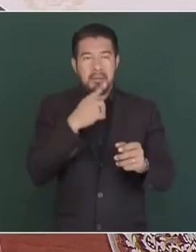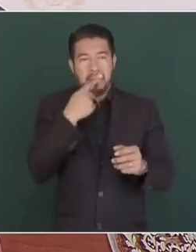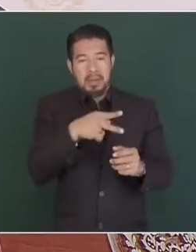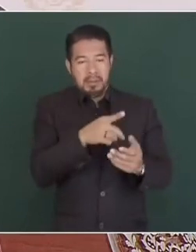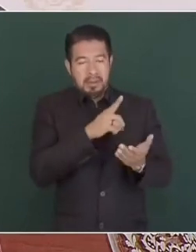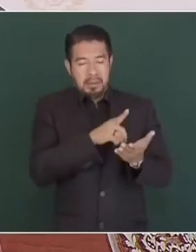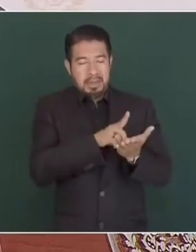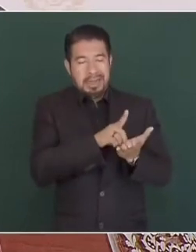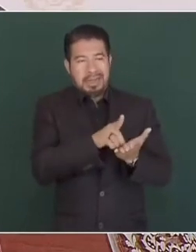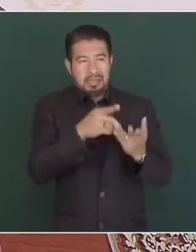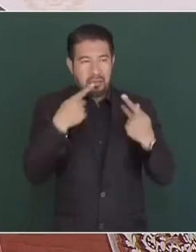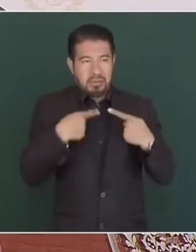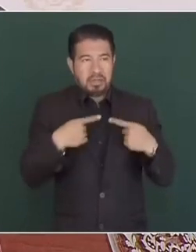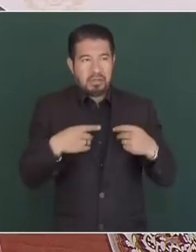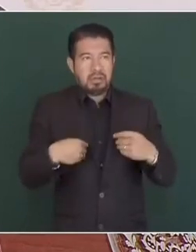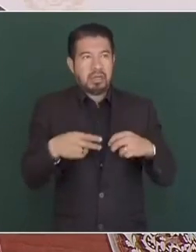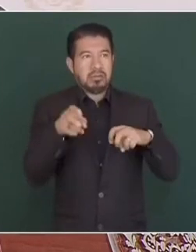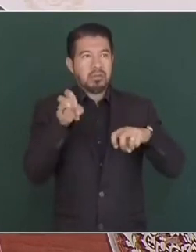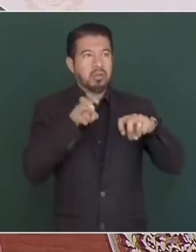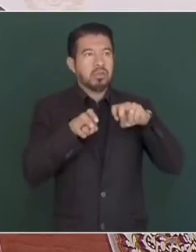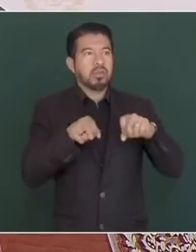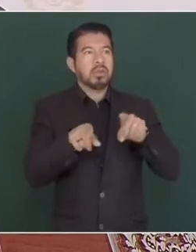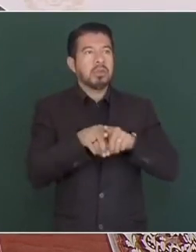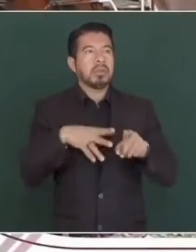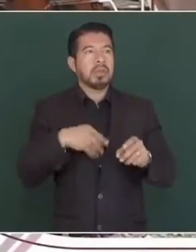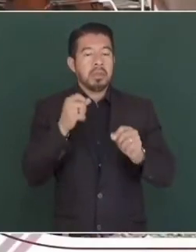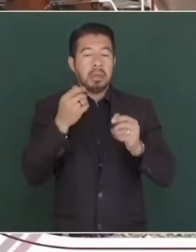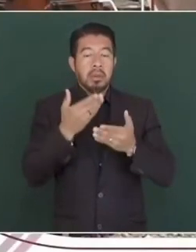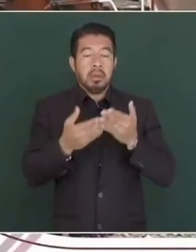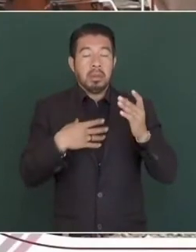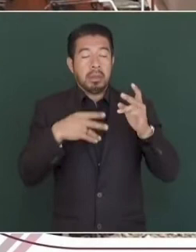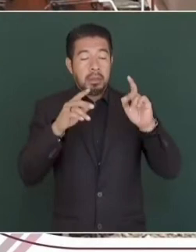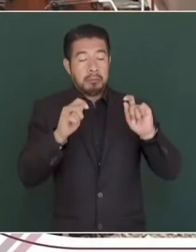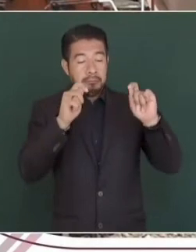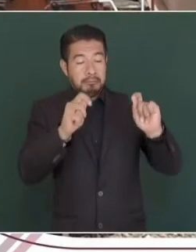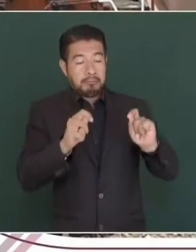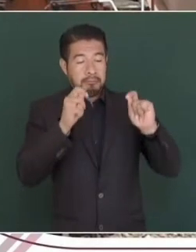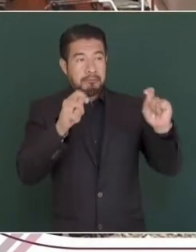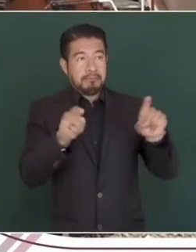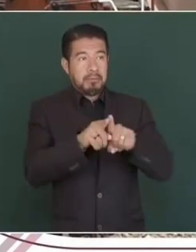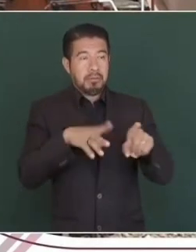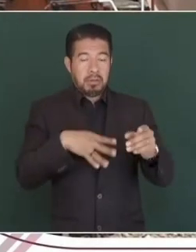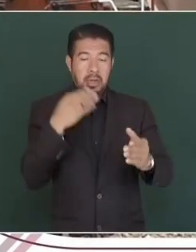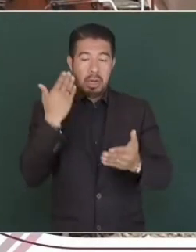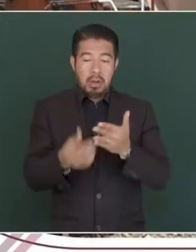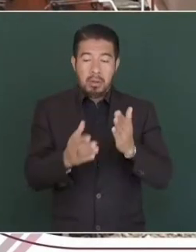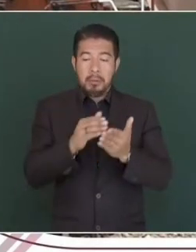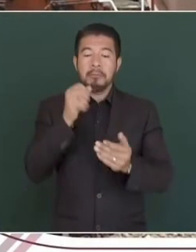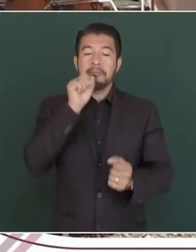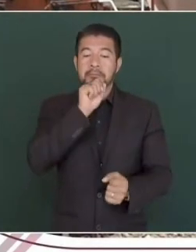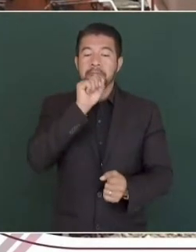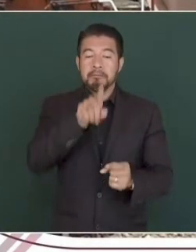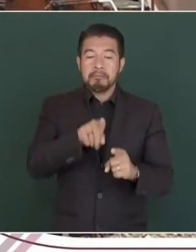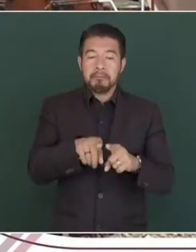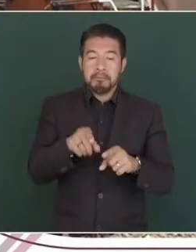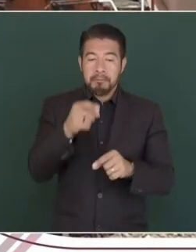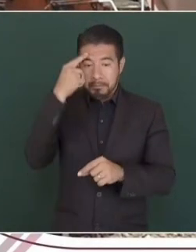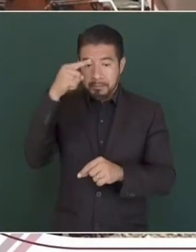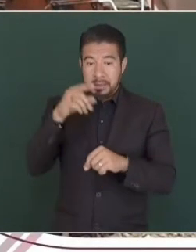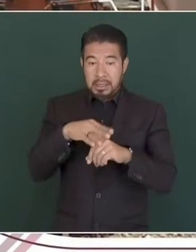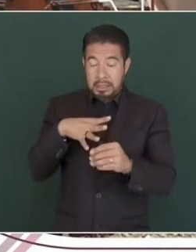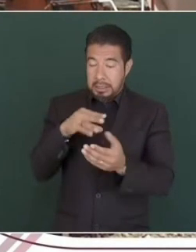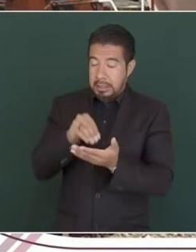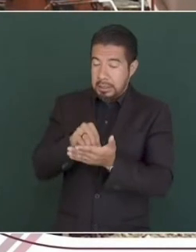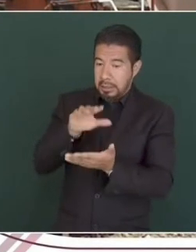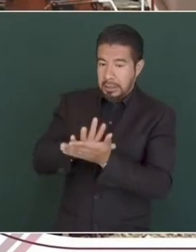que tienen los títulos actuales. El Estado analizará las alternativas de financiamiento de proyectos de trenes de pasajeros para su